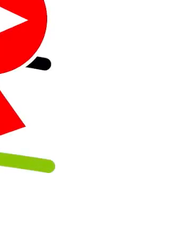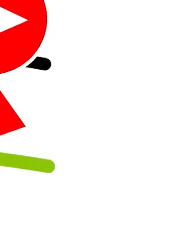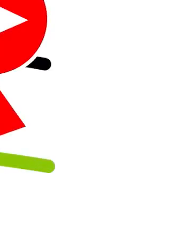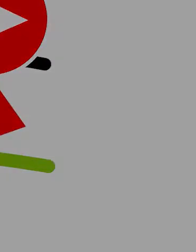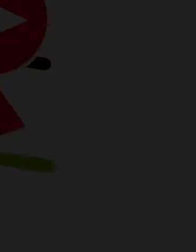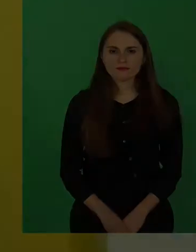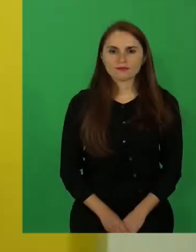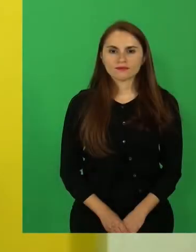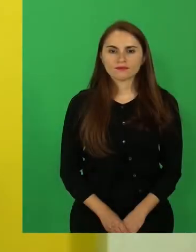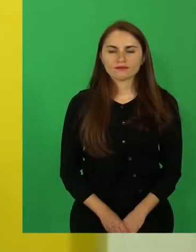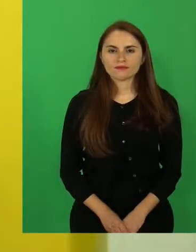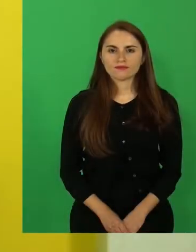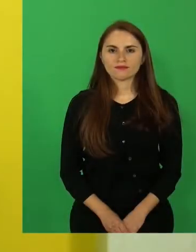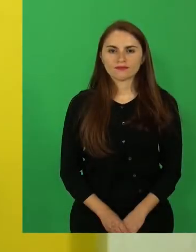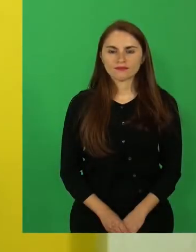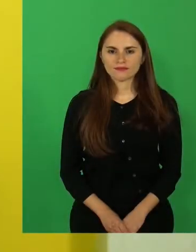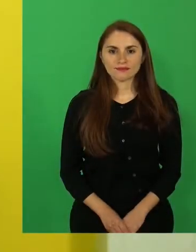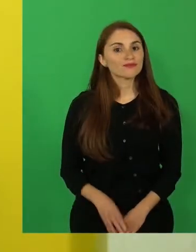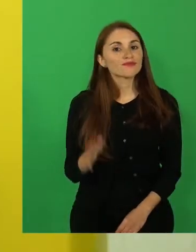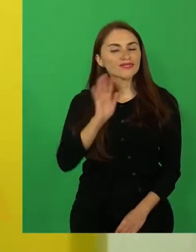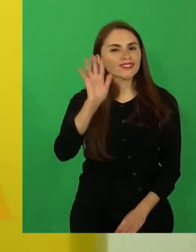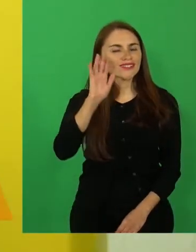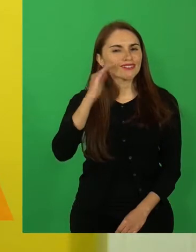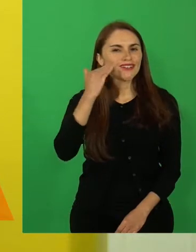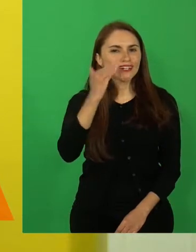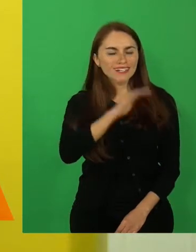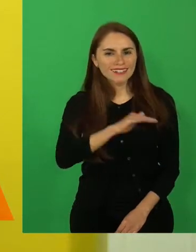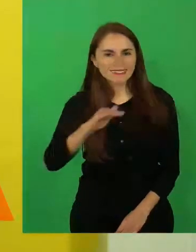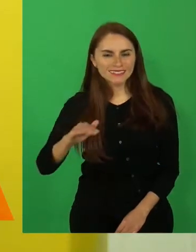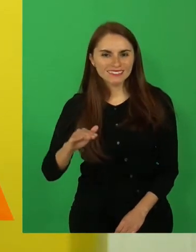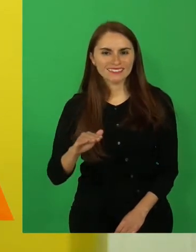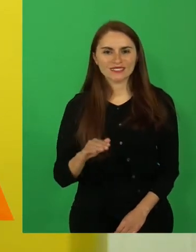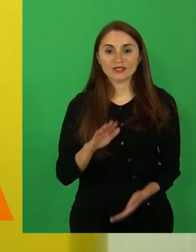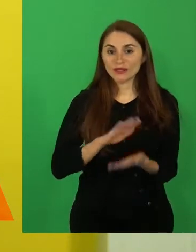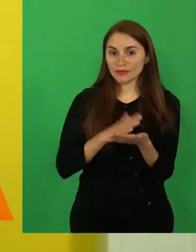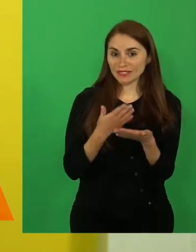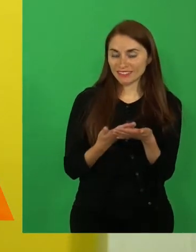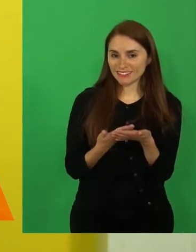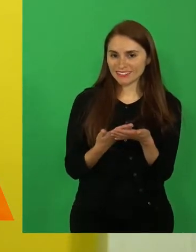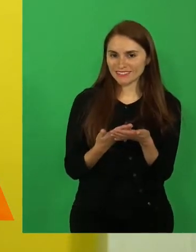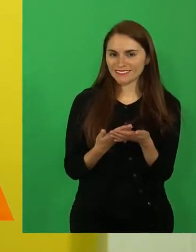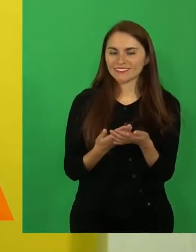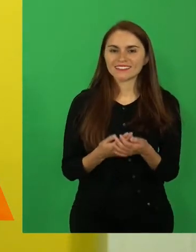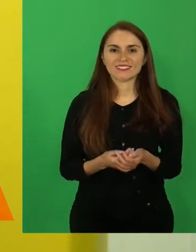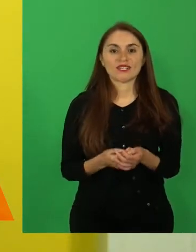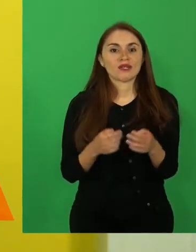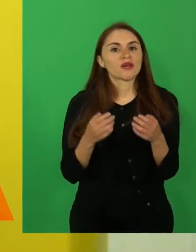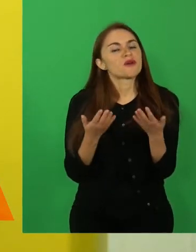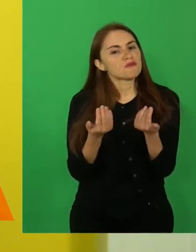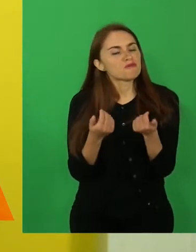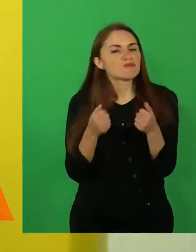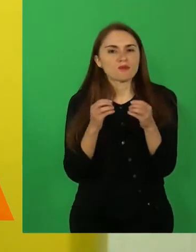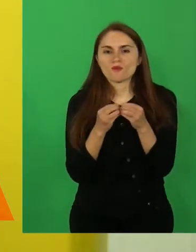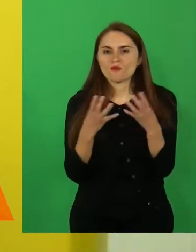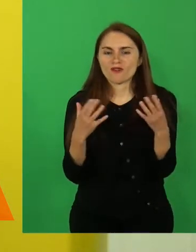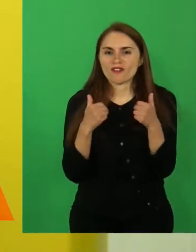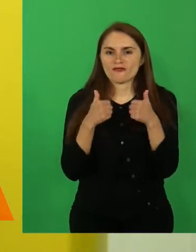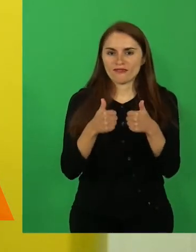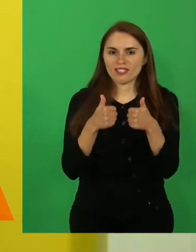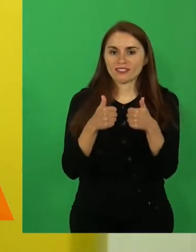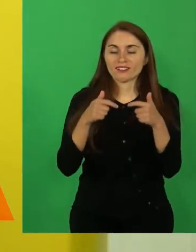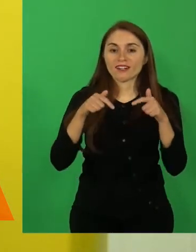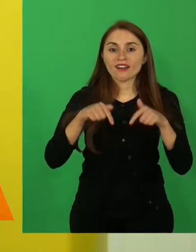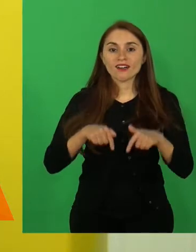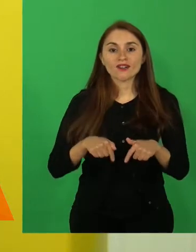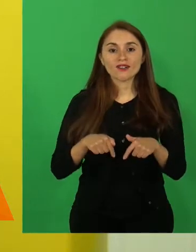Educa. Hola niños, ¿cómo están? Espero que estén muy bien. Acá